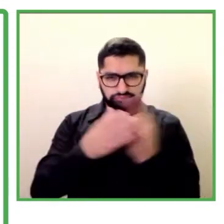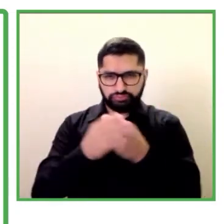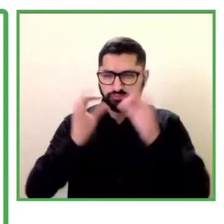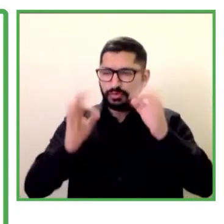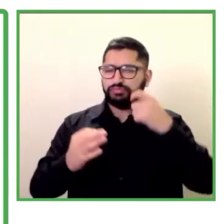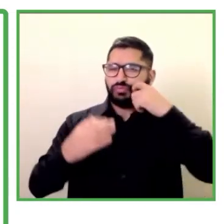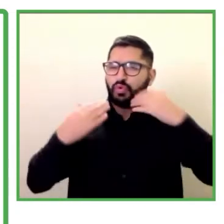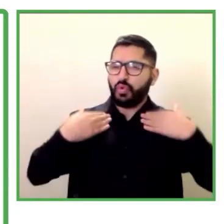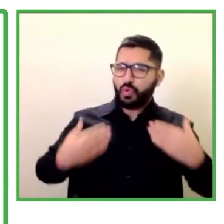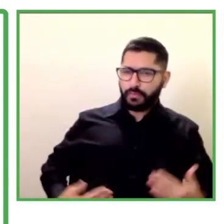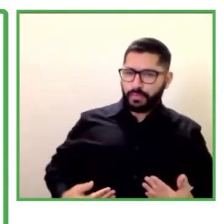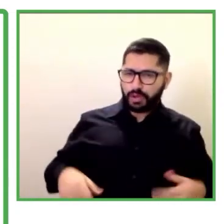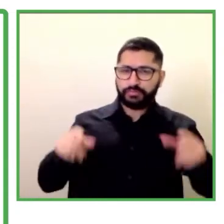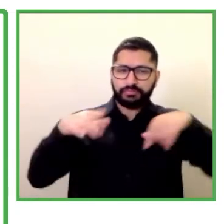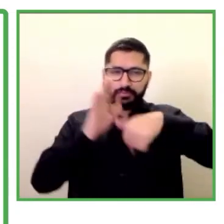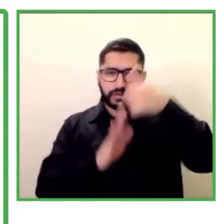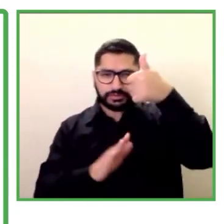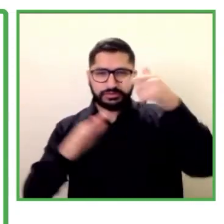Entrale